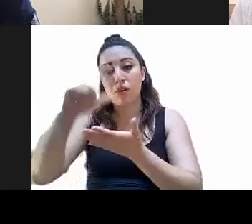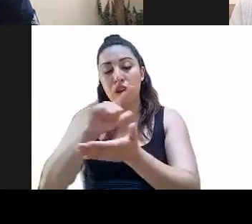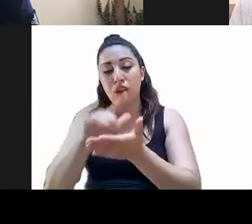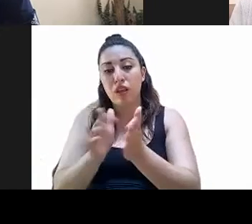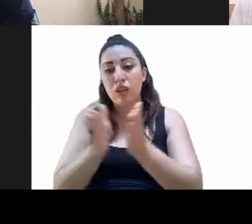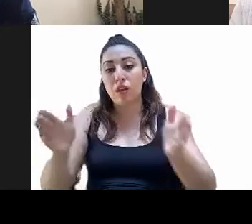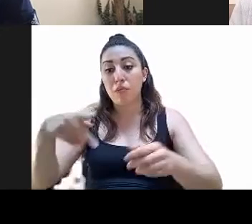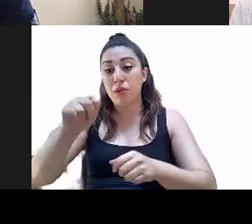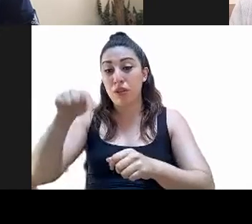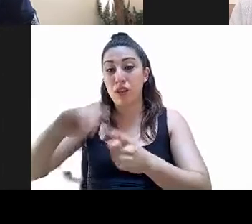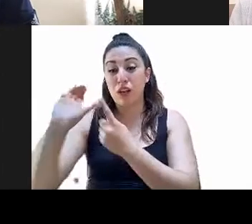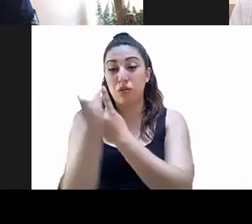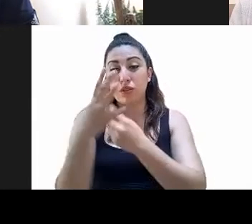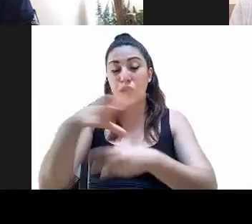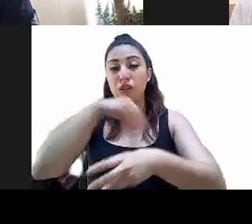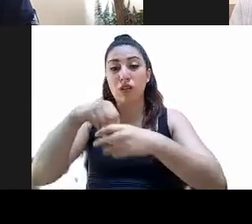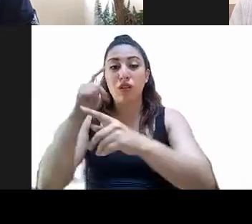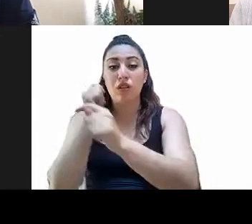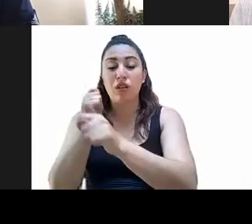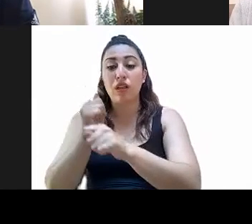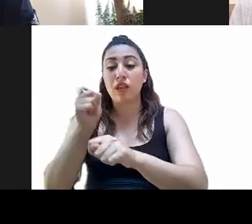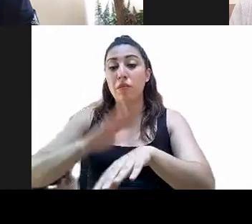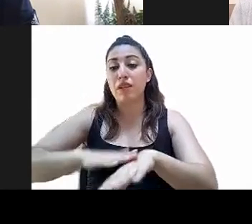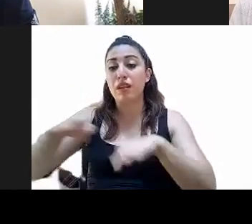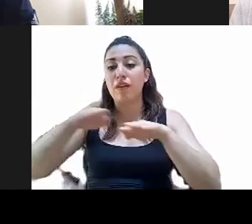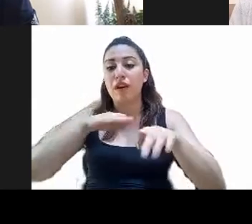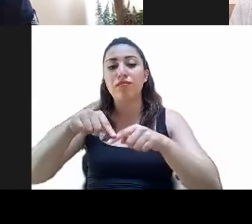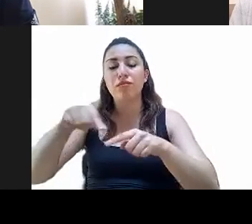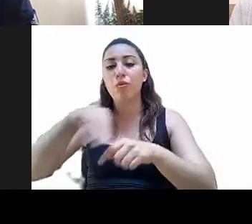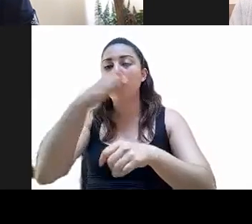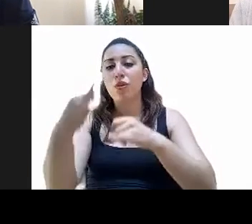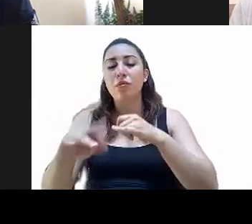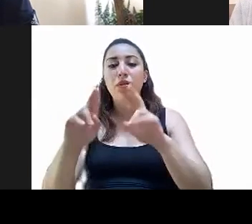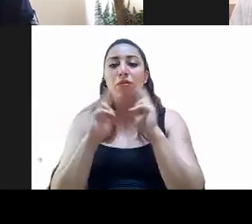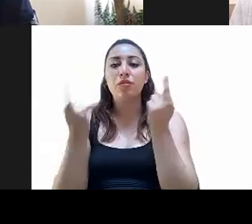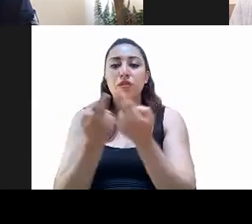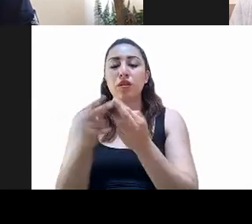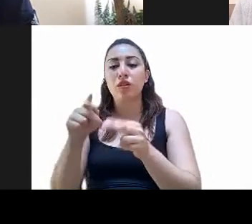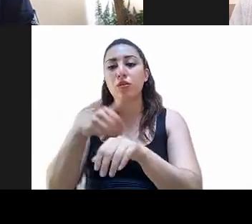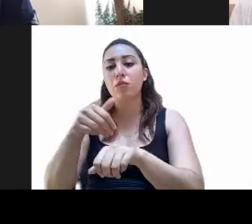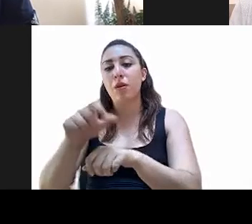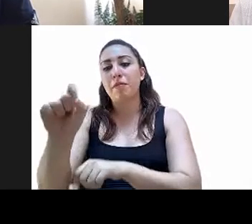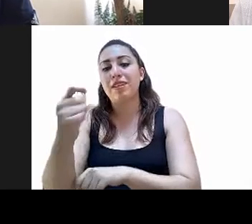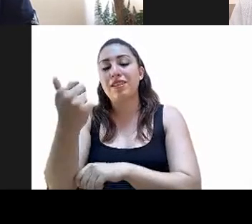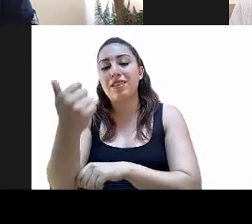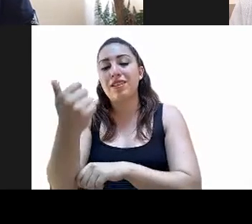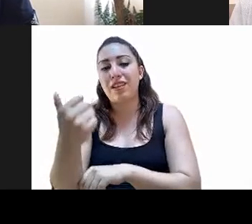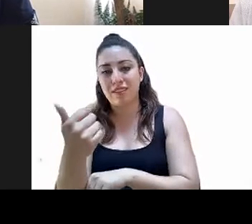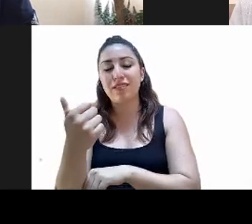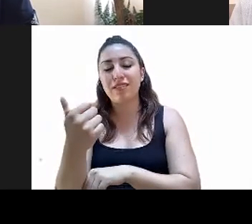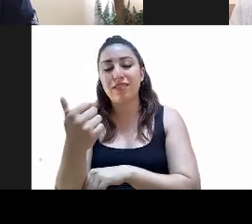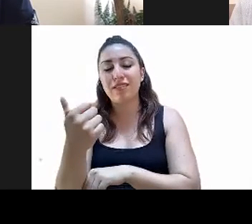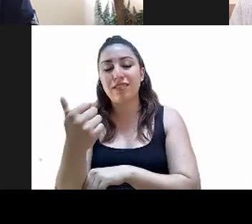las comisiones más activas de la legislatura. Pues ante esta nueva, 26ª sesión ordinaria, hemos acumulado